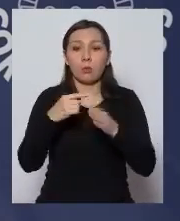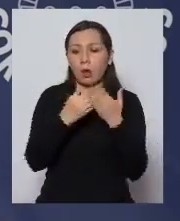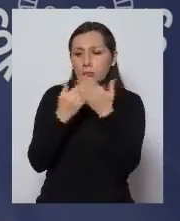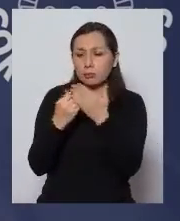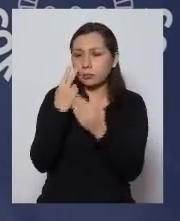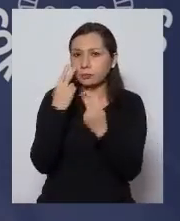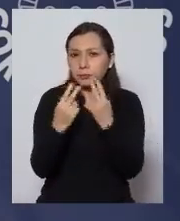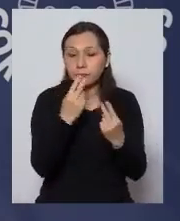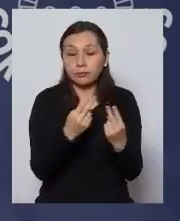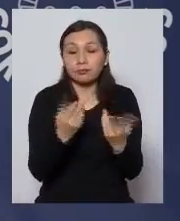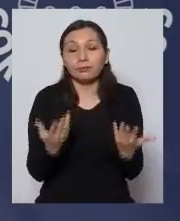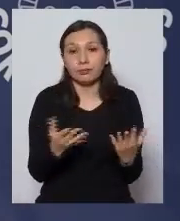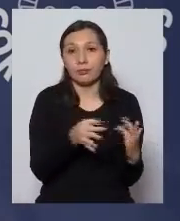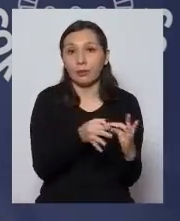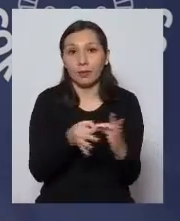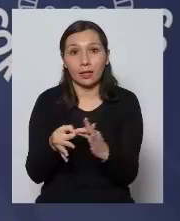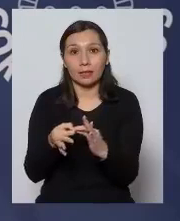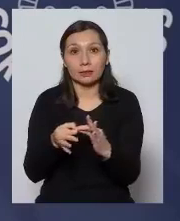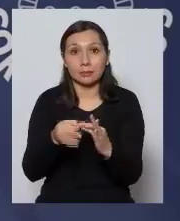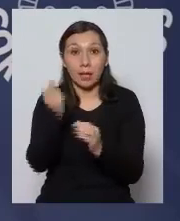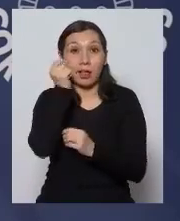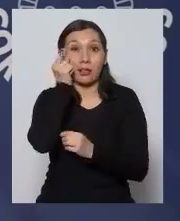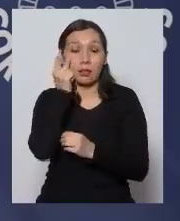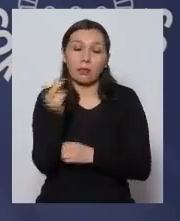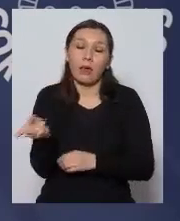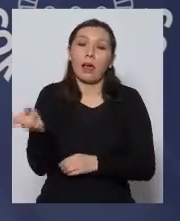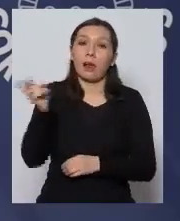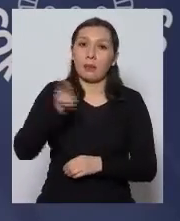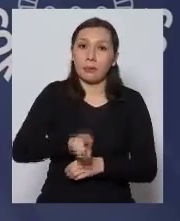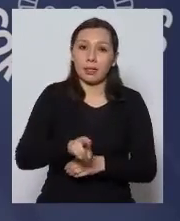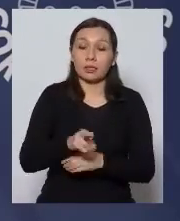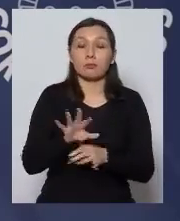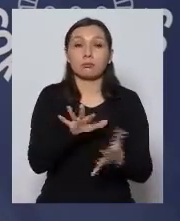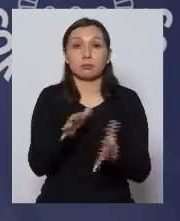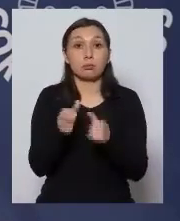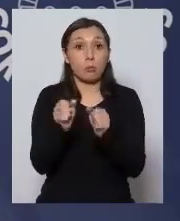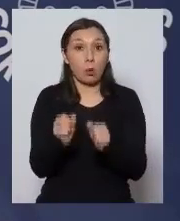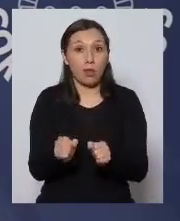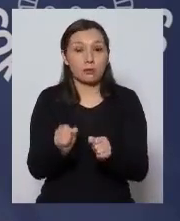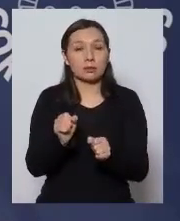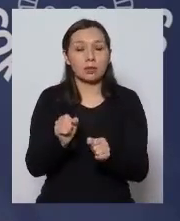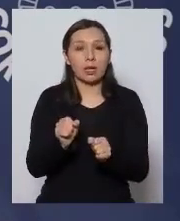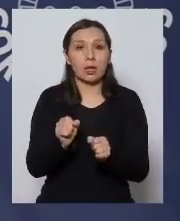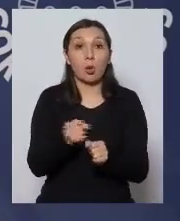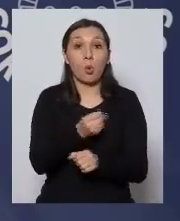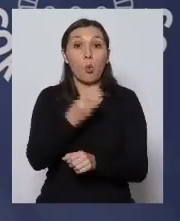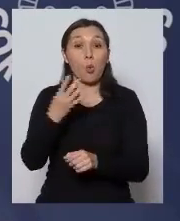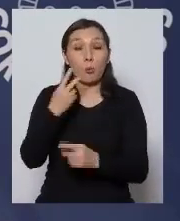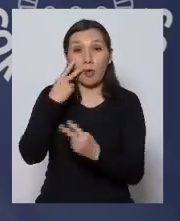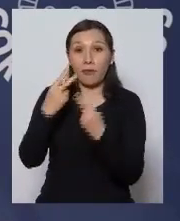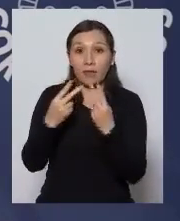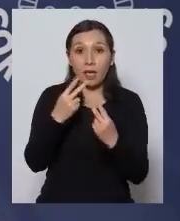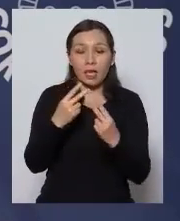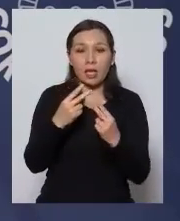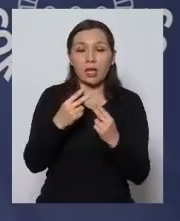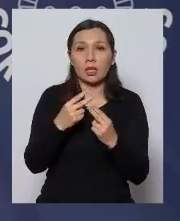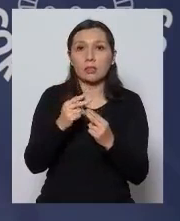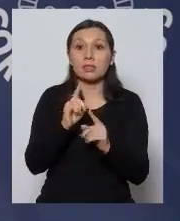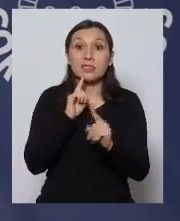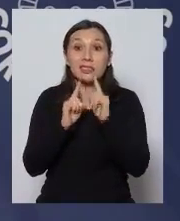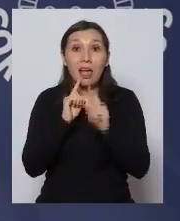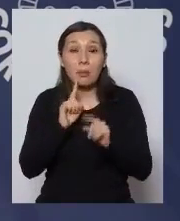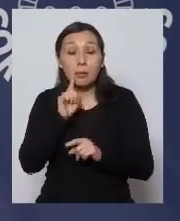analiza. Y en ese contexto, insistimos, es probable que al ver las tasas de